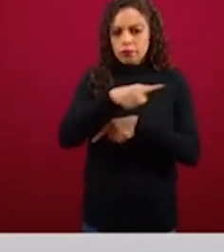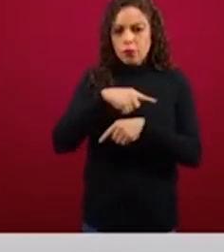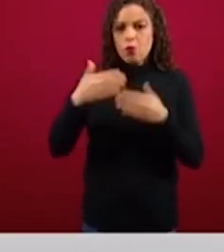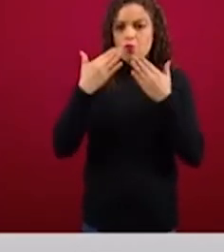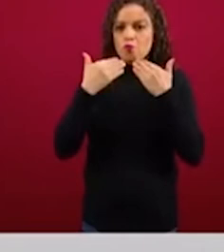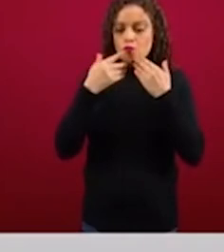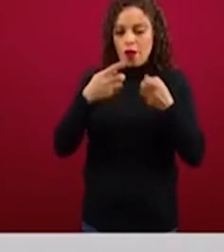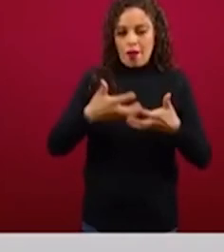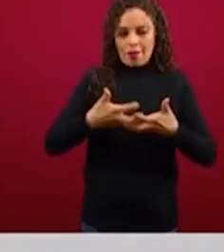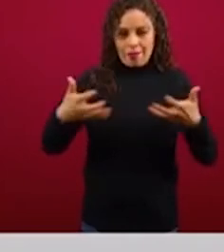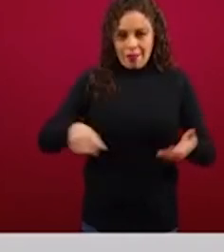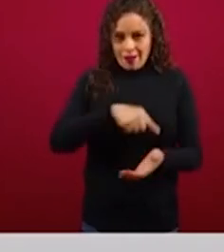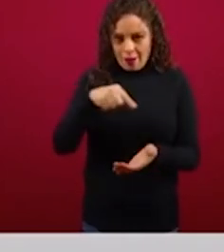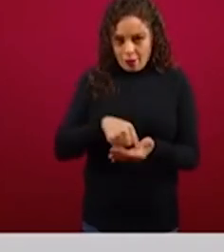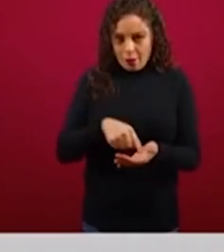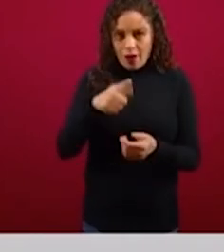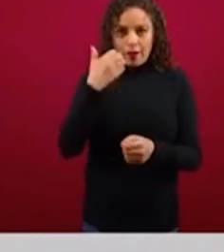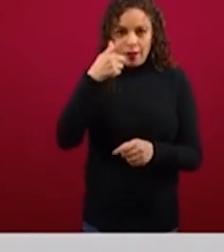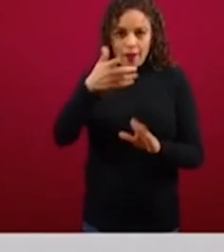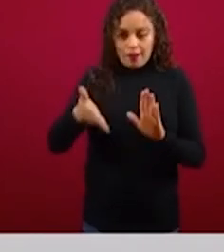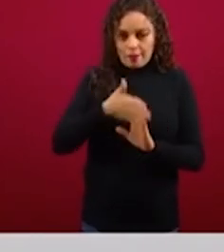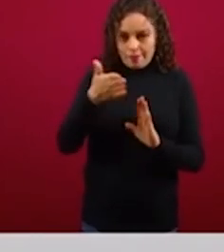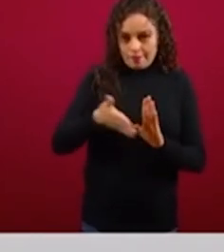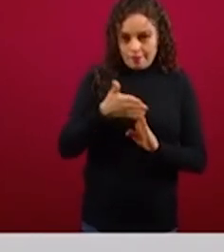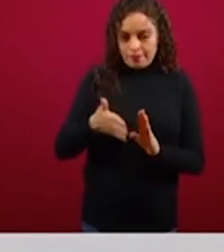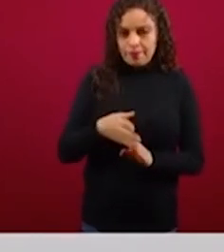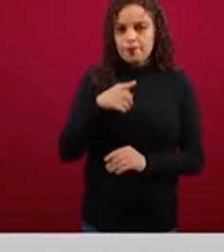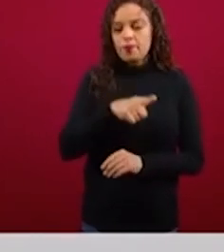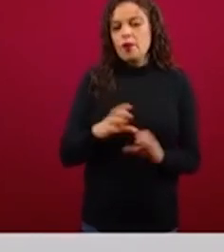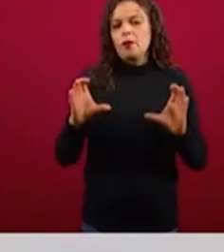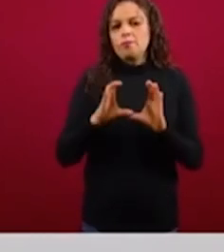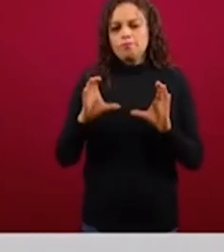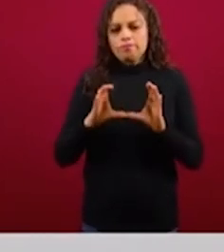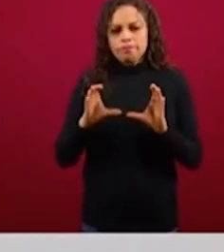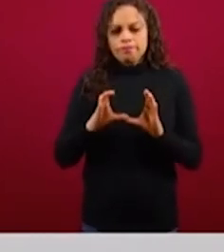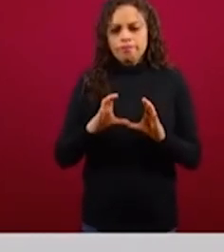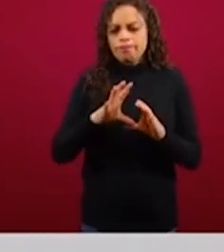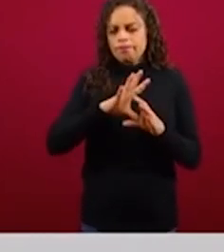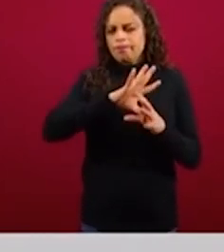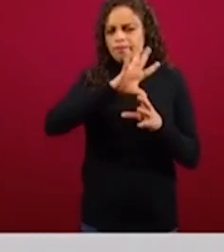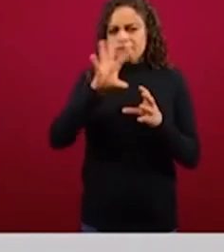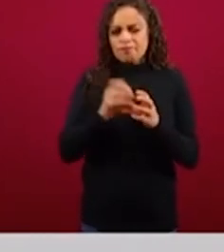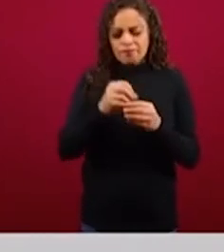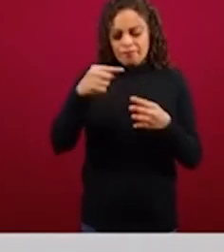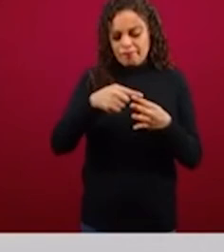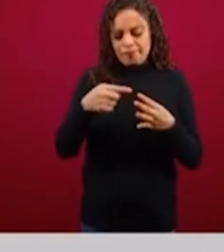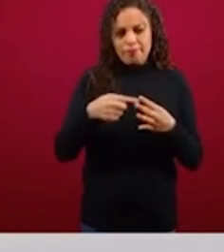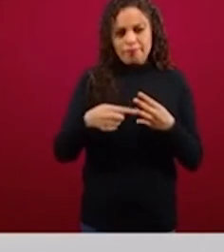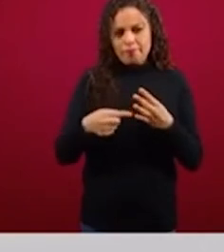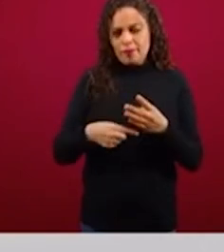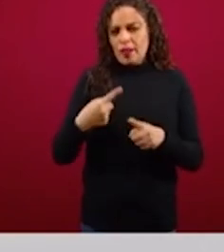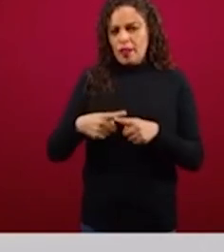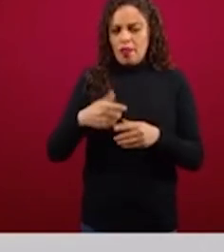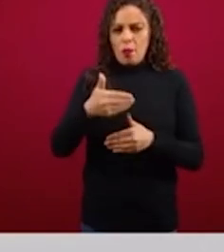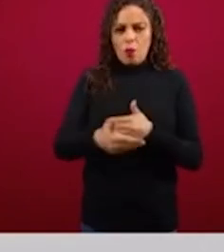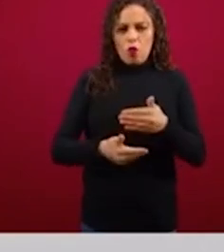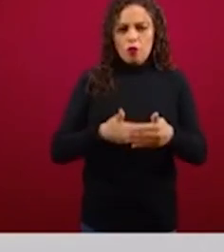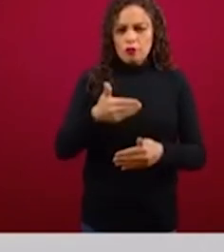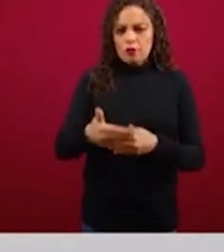peligro, licencias, manifestaciones y todos los procesos y